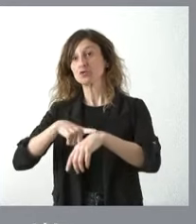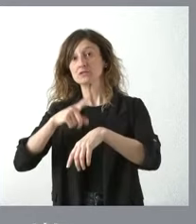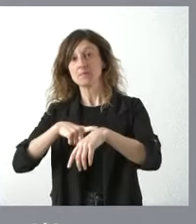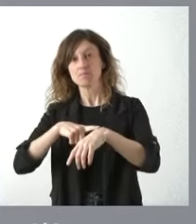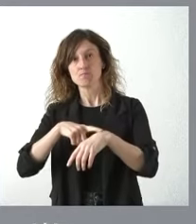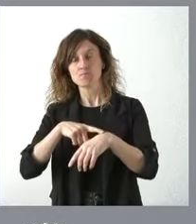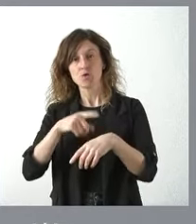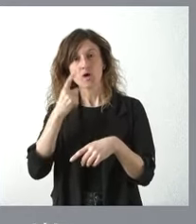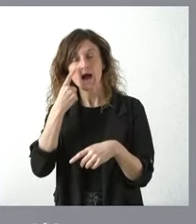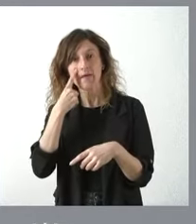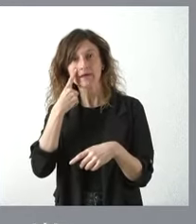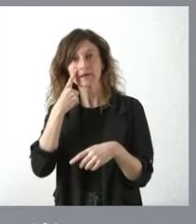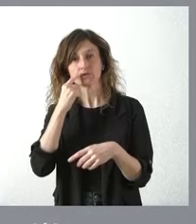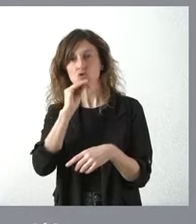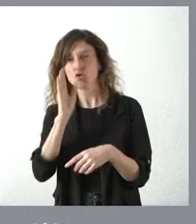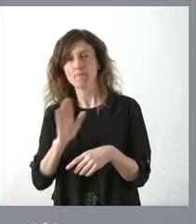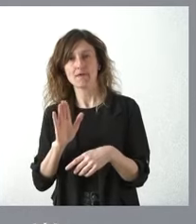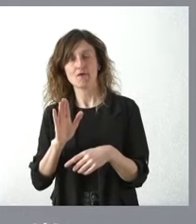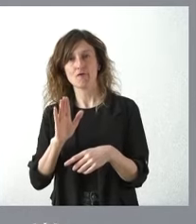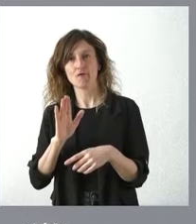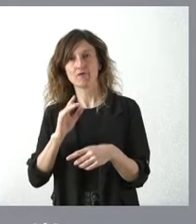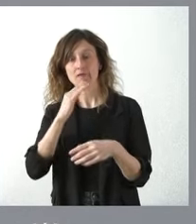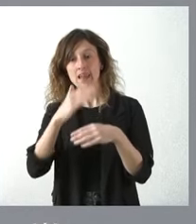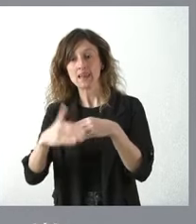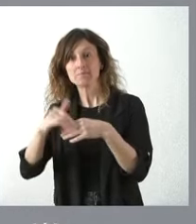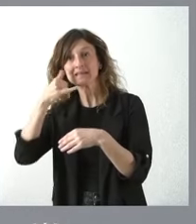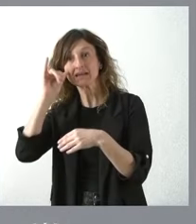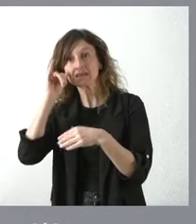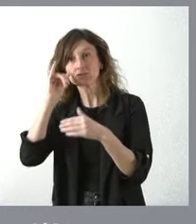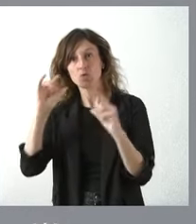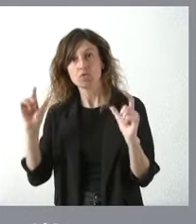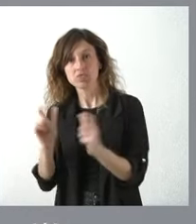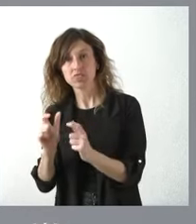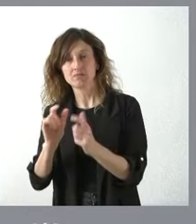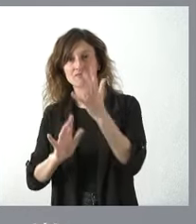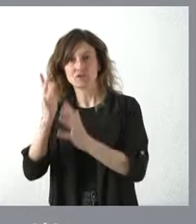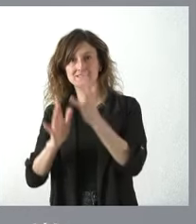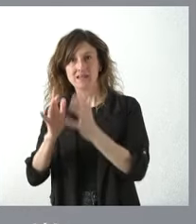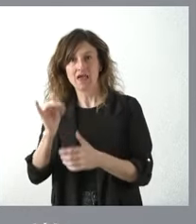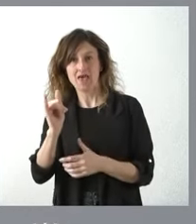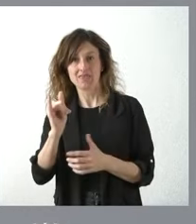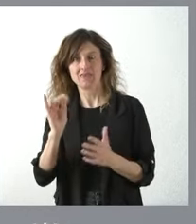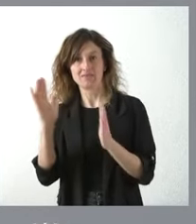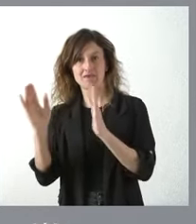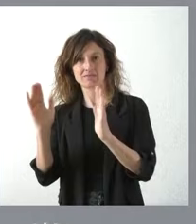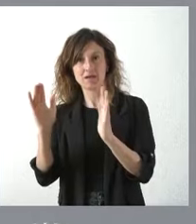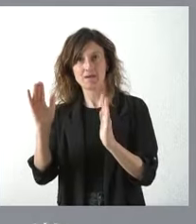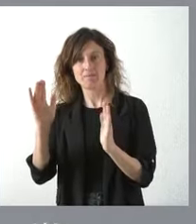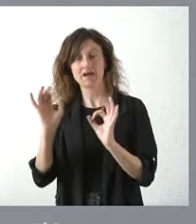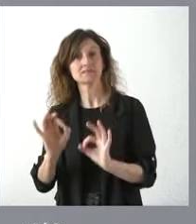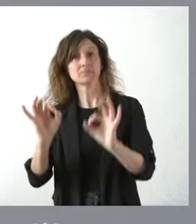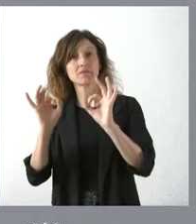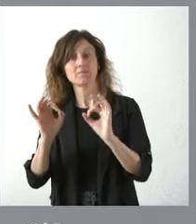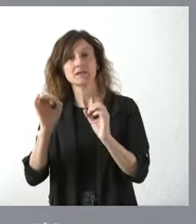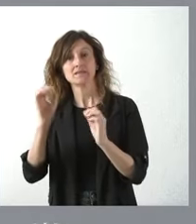establecer los mecanismos que aseguren limitar los riesgos que los incendios forestales tienen en estos momentos y muy especialmente en